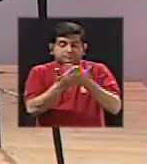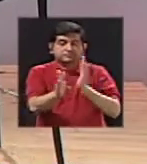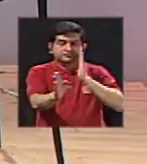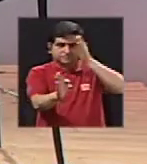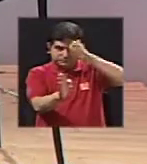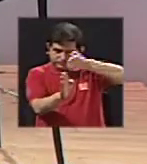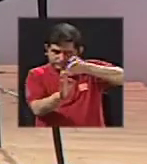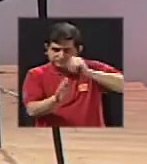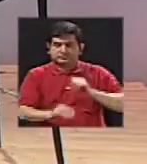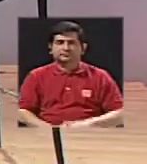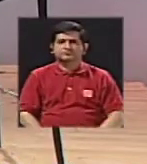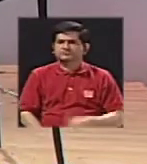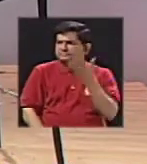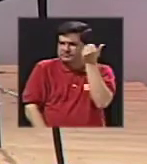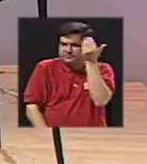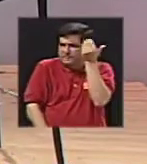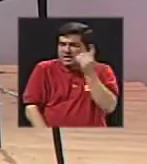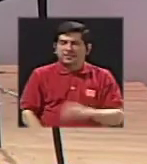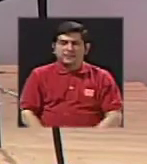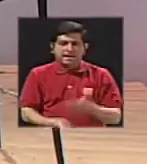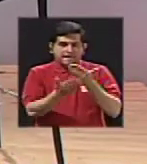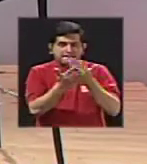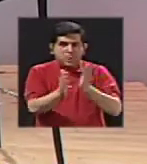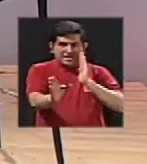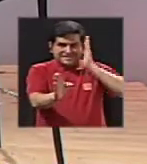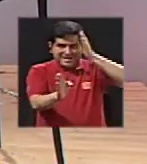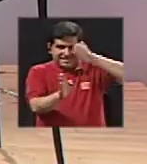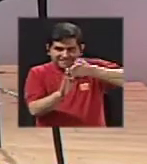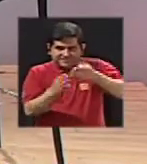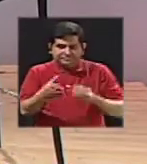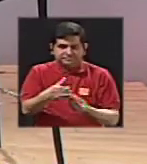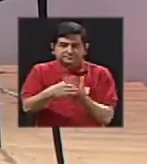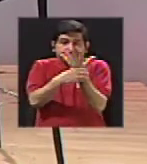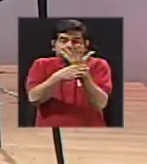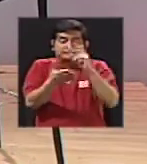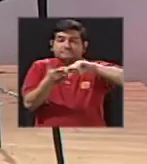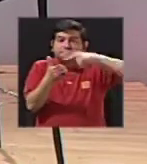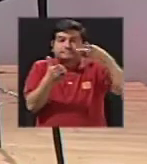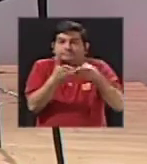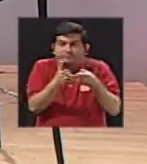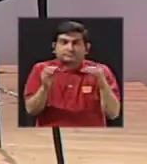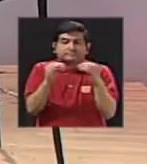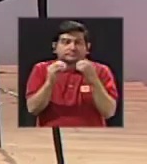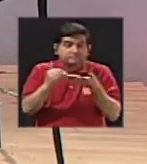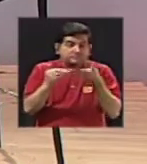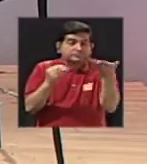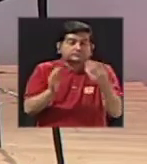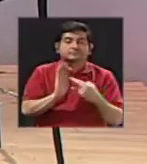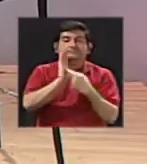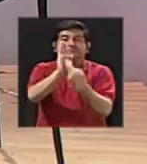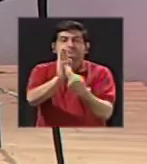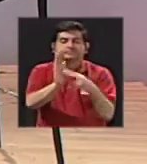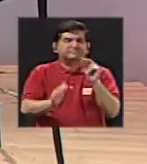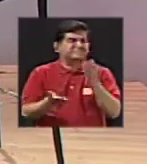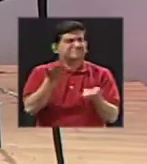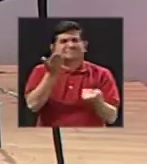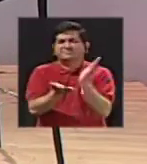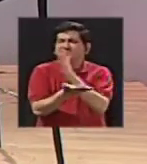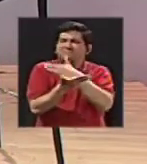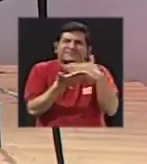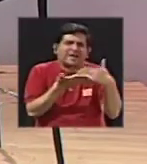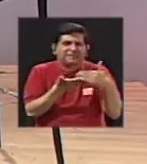porque la muestra directamente del volcán me va a representar más cosas que algo que está, pues,